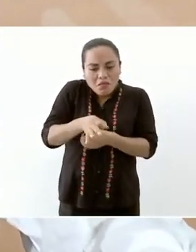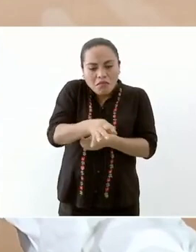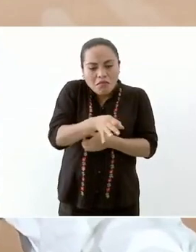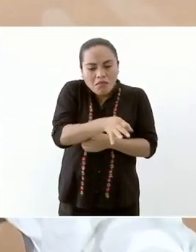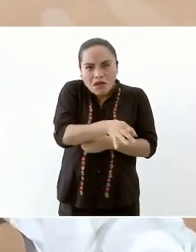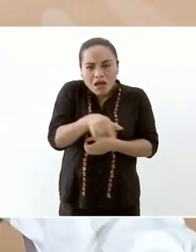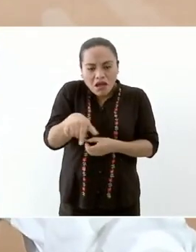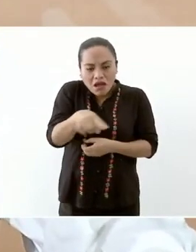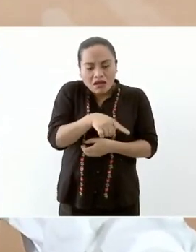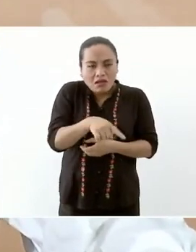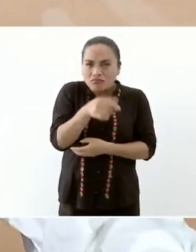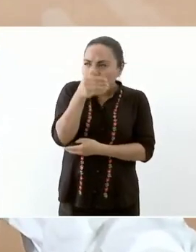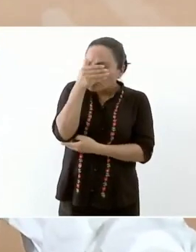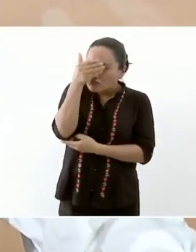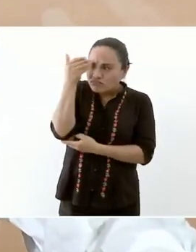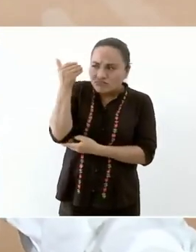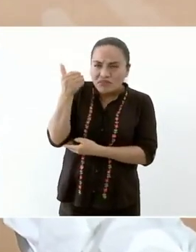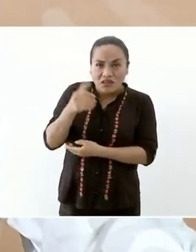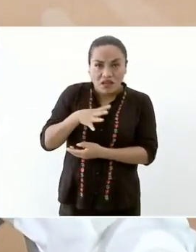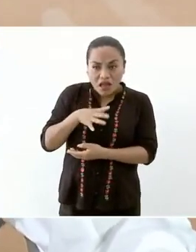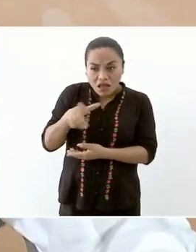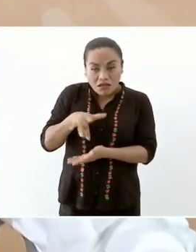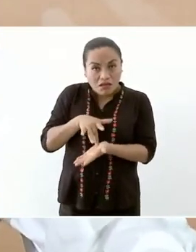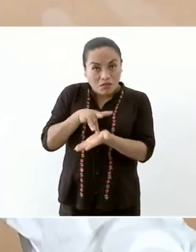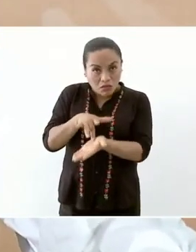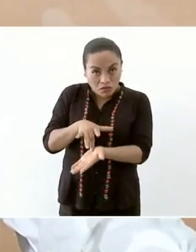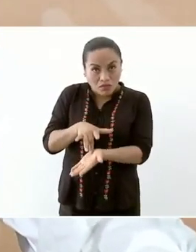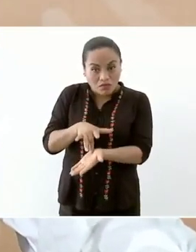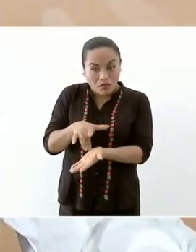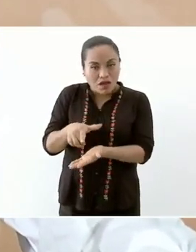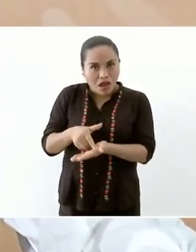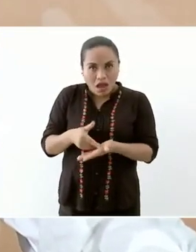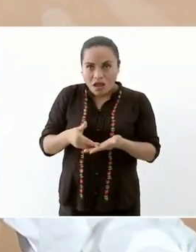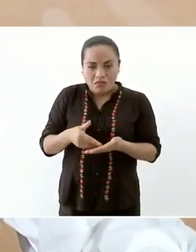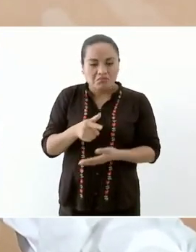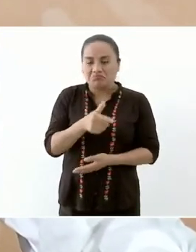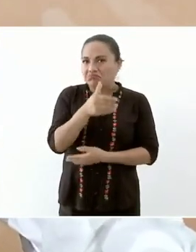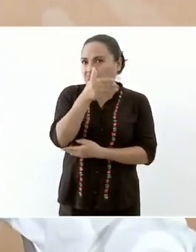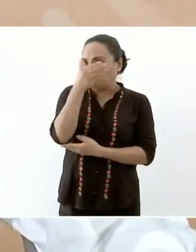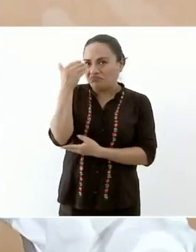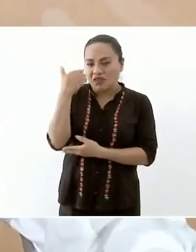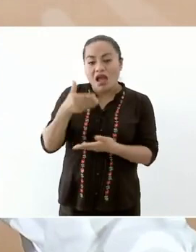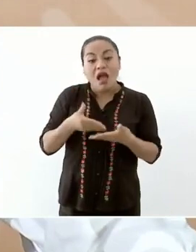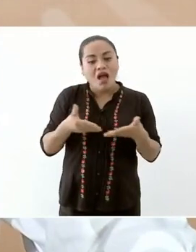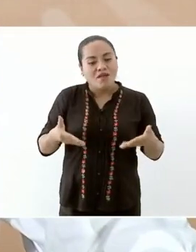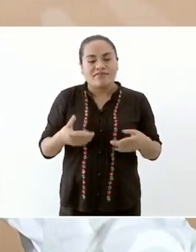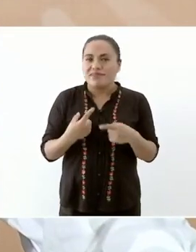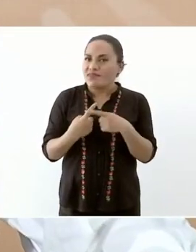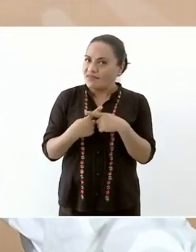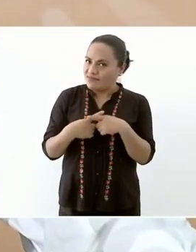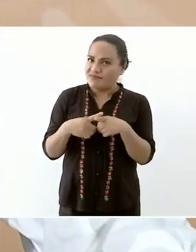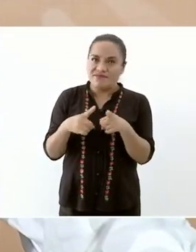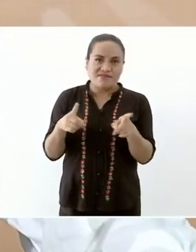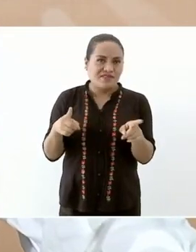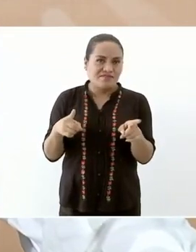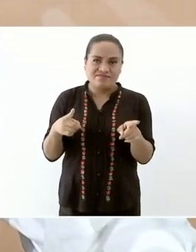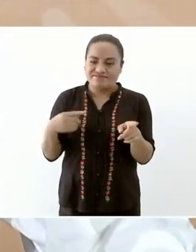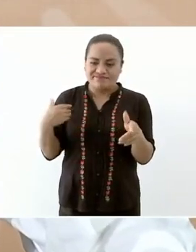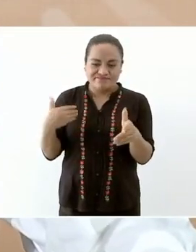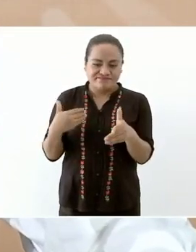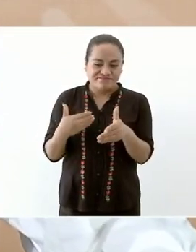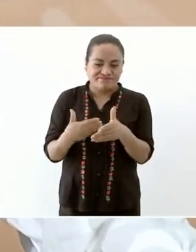ese apoyo ahora es distinto ahora se le da la preferencia